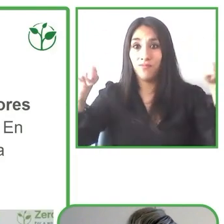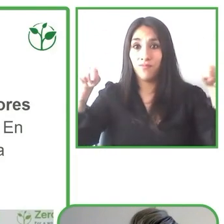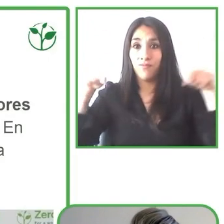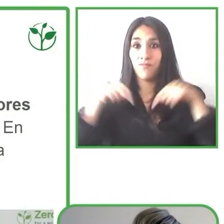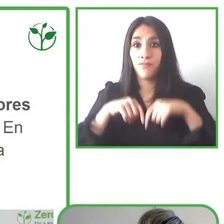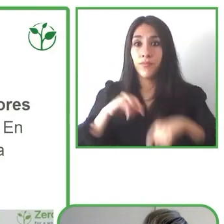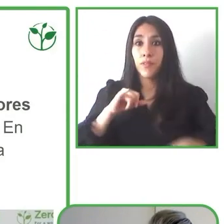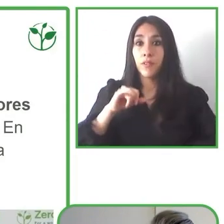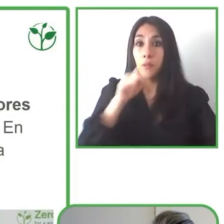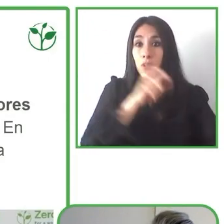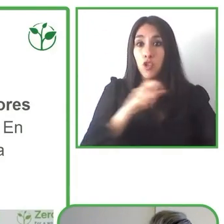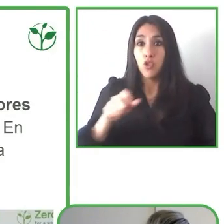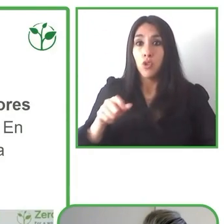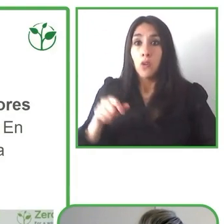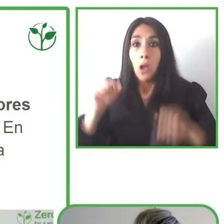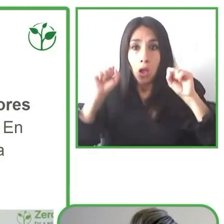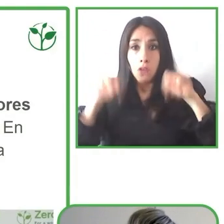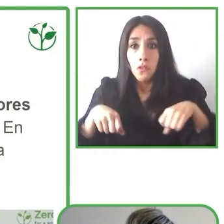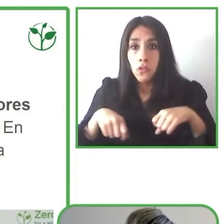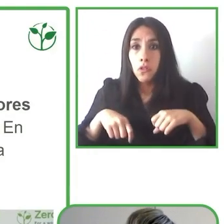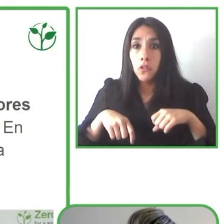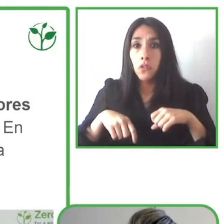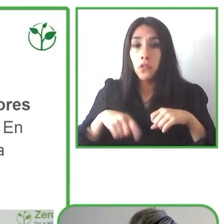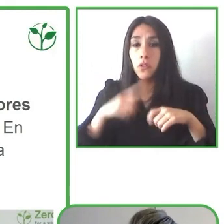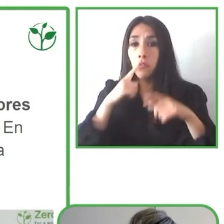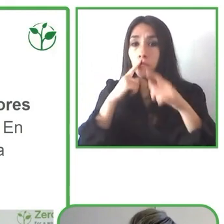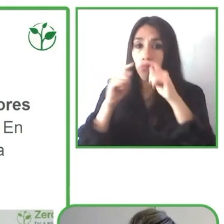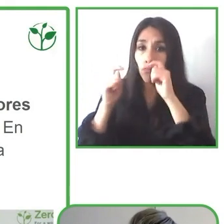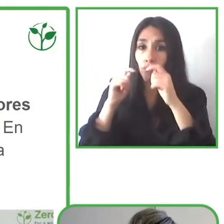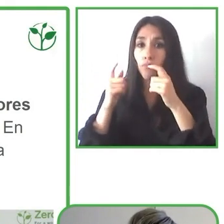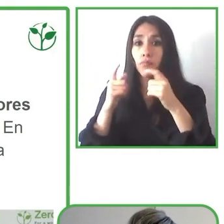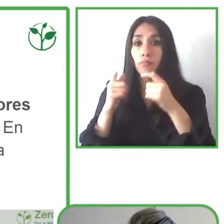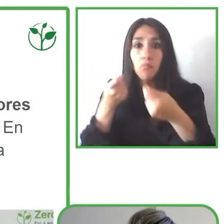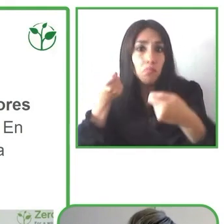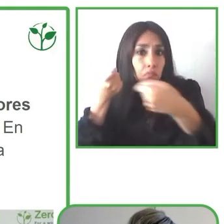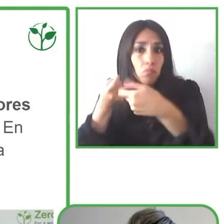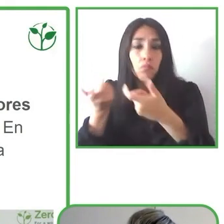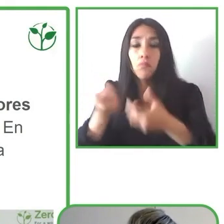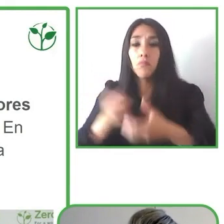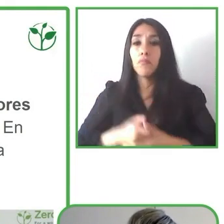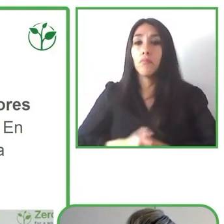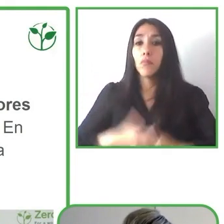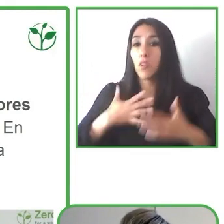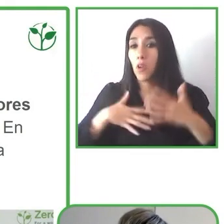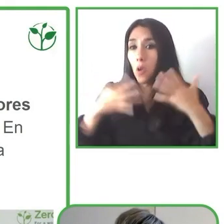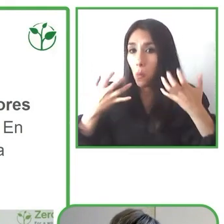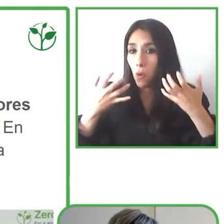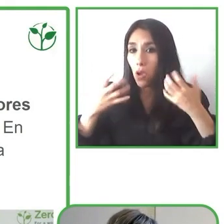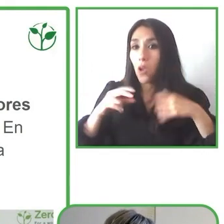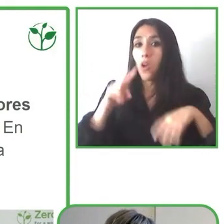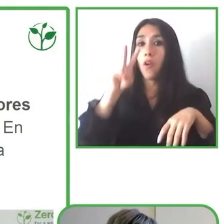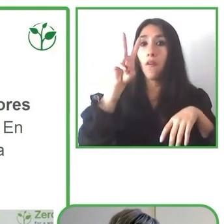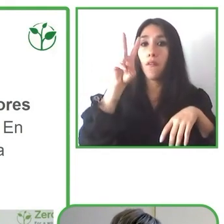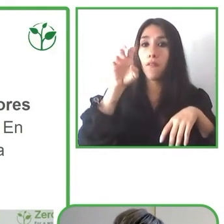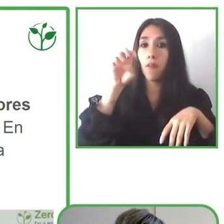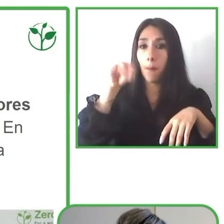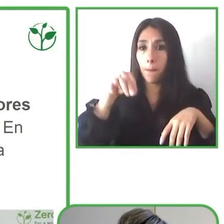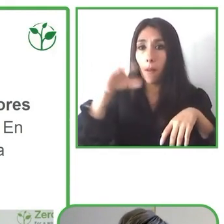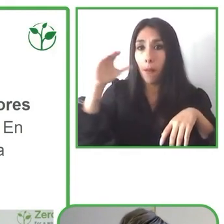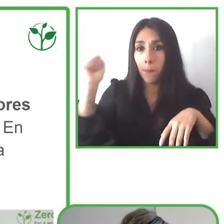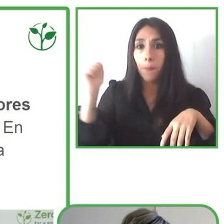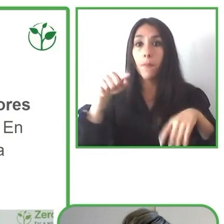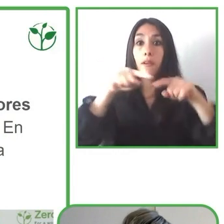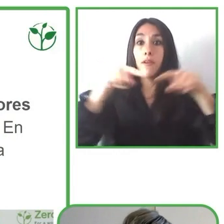Queremos que Benká sea un espacio público virtual ejemplar donde las personas con y sin